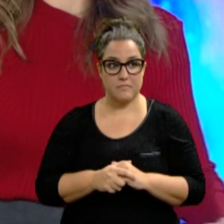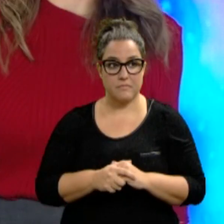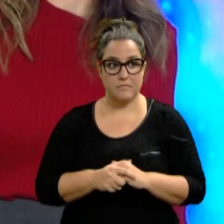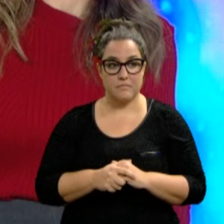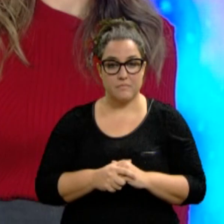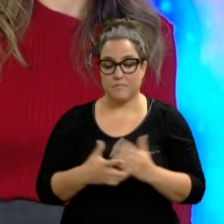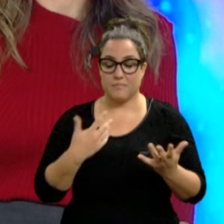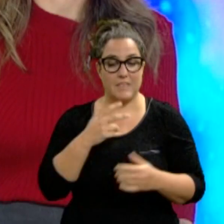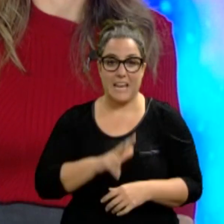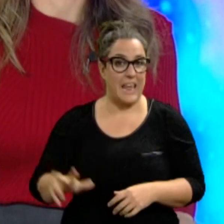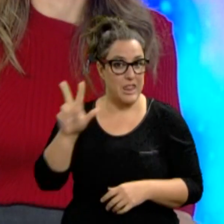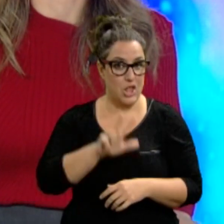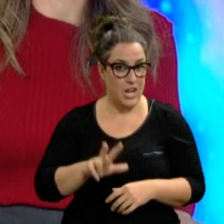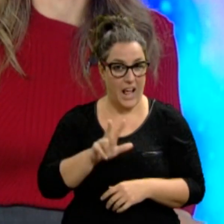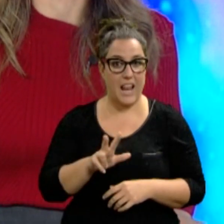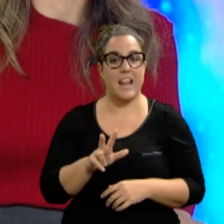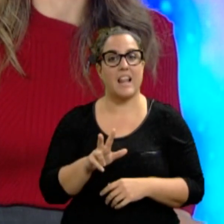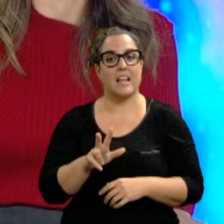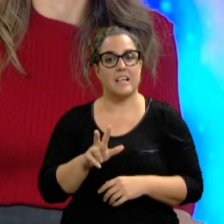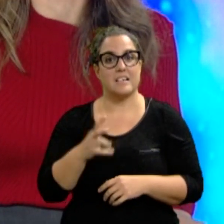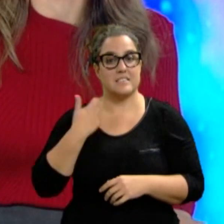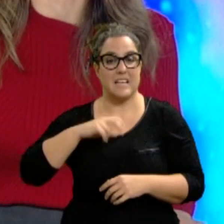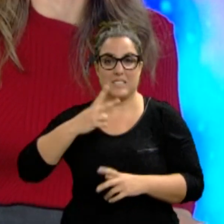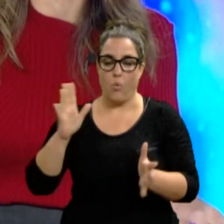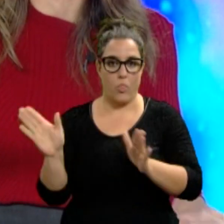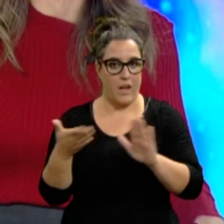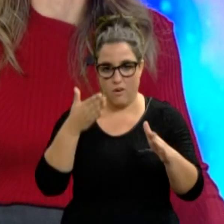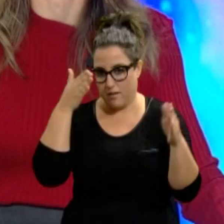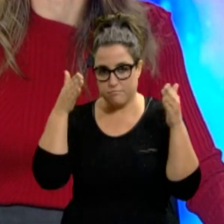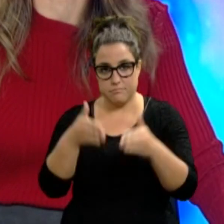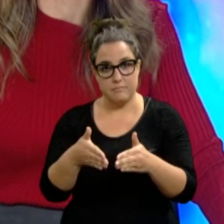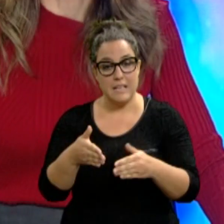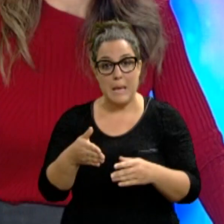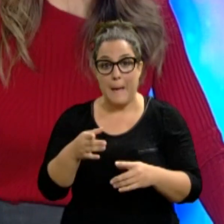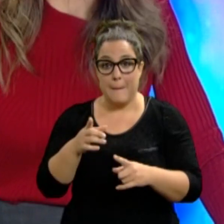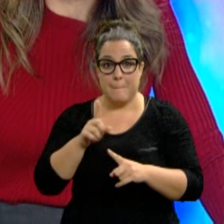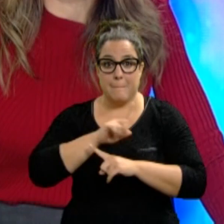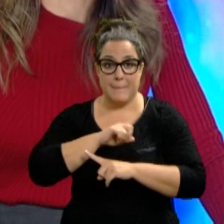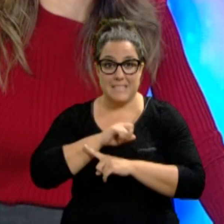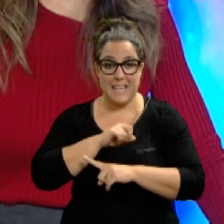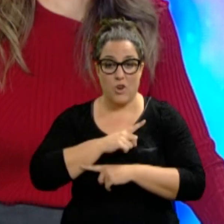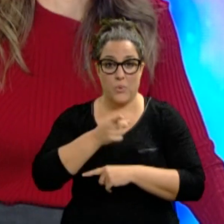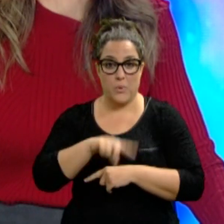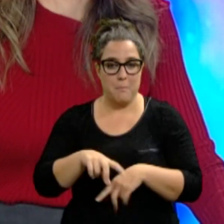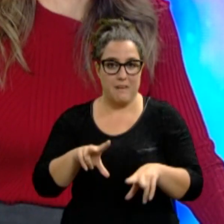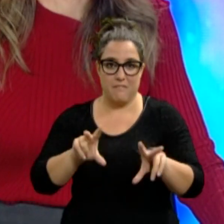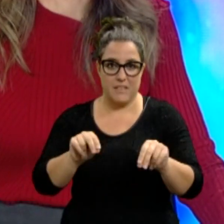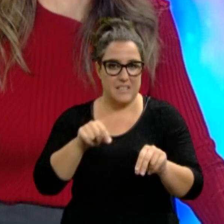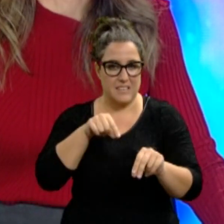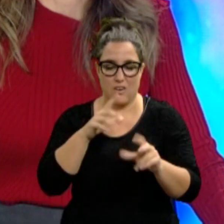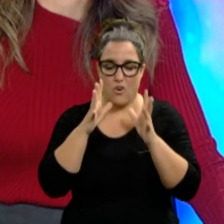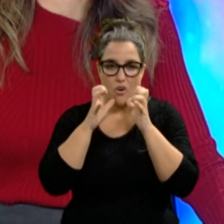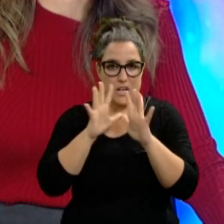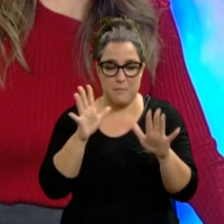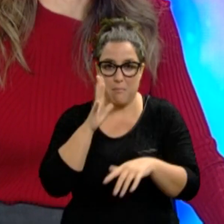Bueno, y a nivel nacional y sumergidos de lleno en la segunda ola, se cierra un mes de noviembre negro. Por ahora, es el teorzor percer mes en 2020.